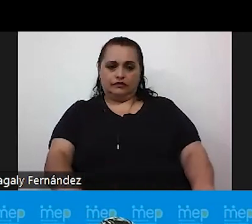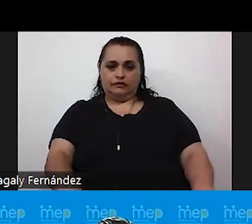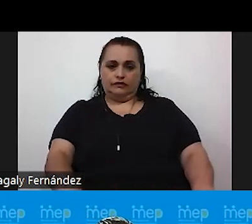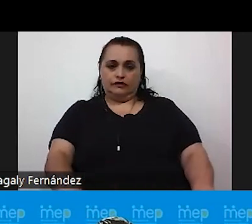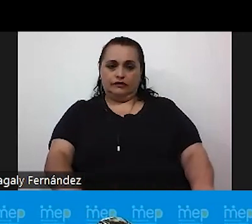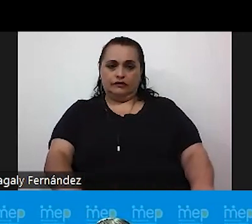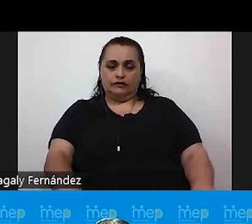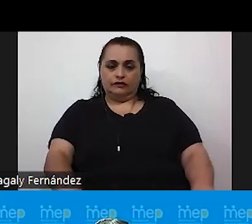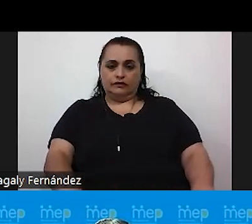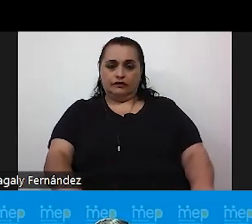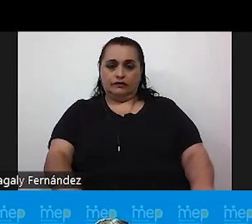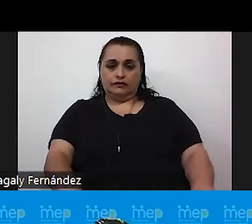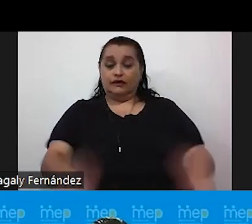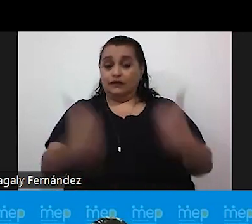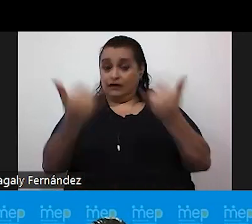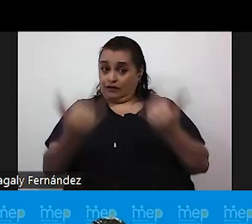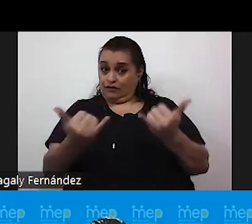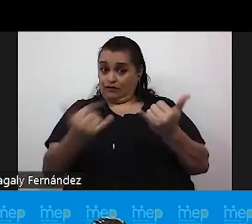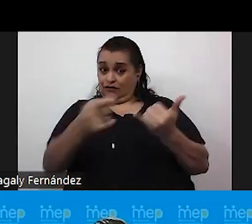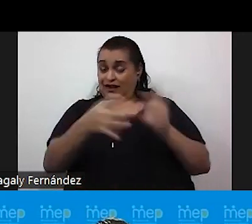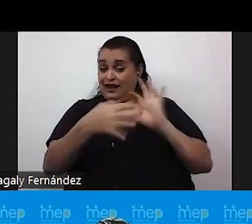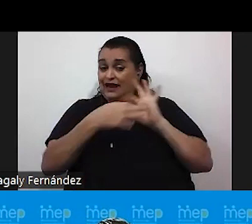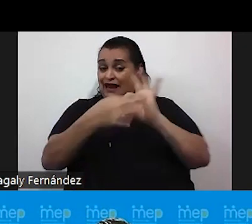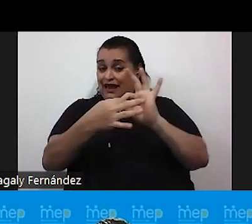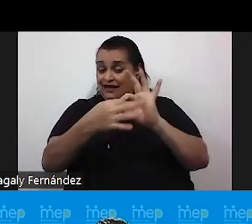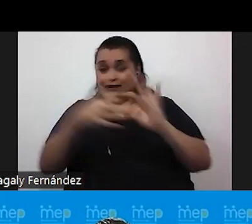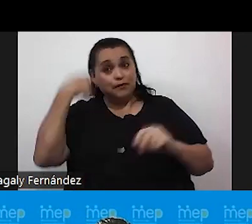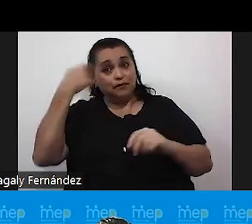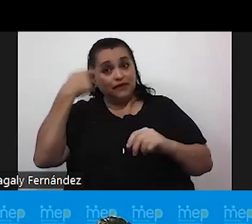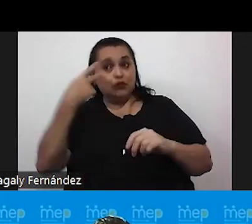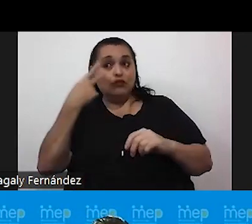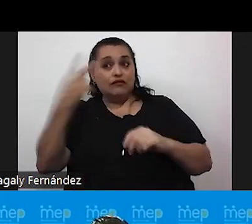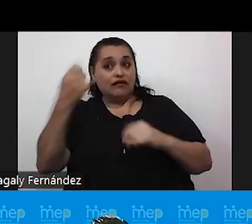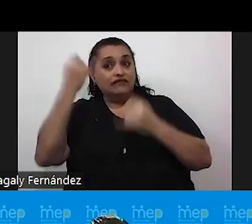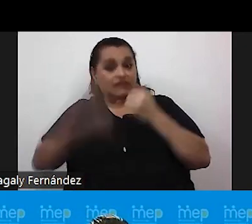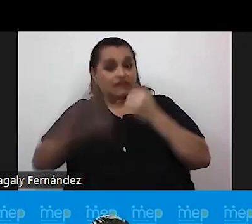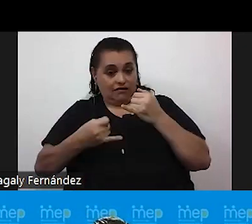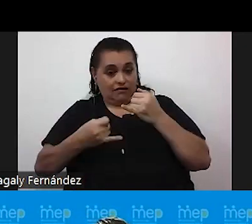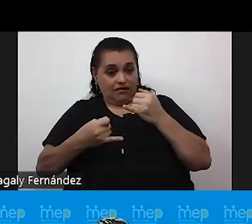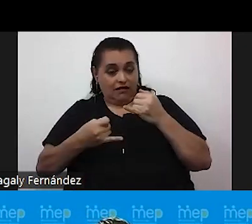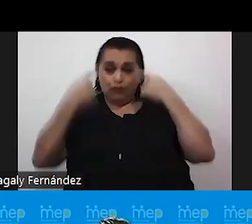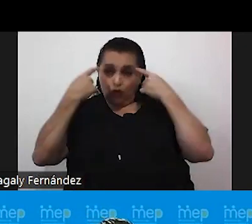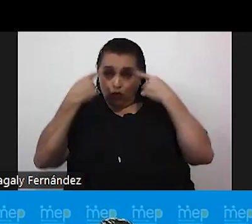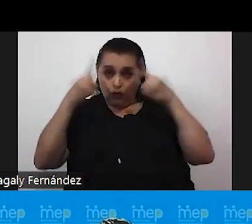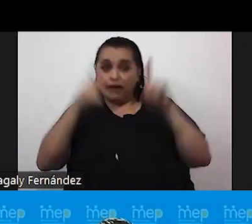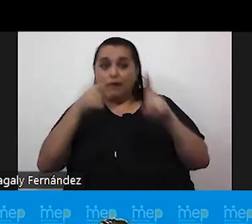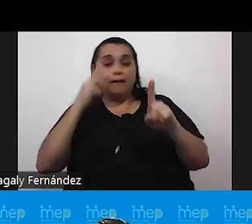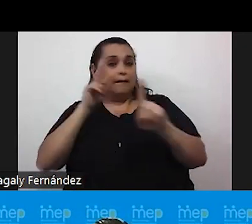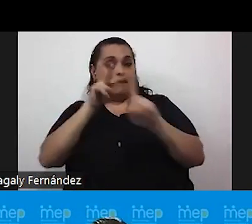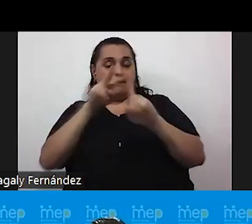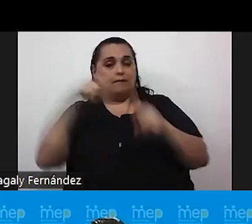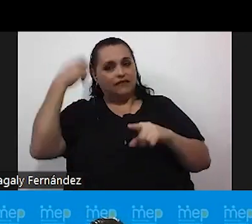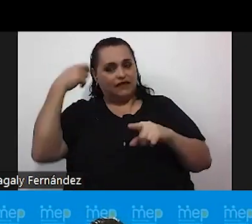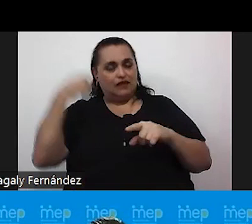Bueno, aquí en este enlace del video vamos a ver si nos da tiempo al final para llegar a este video. Si no, los invito ahora